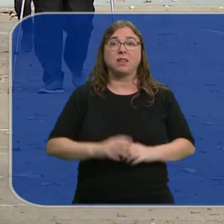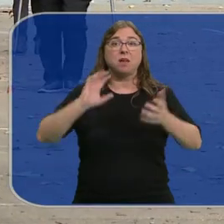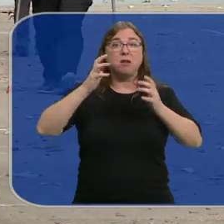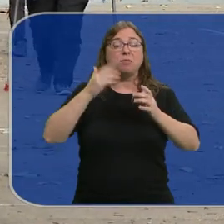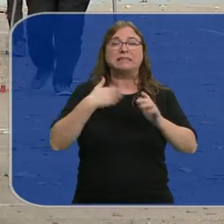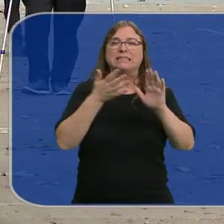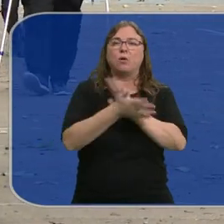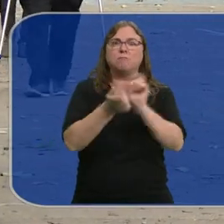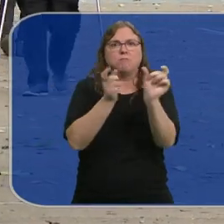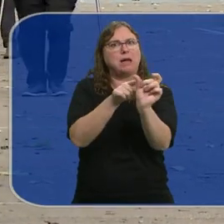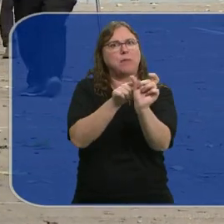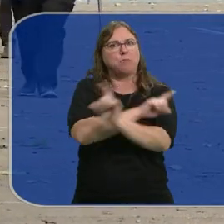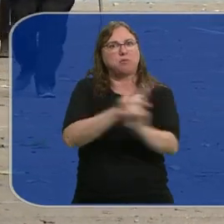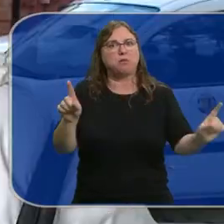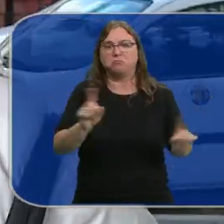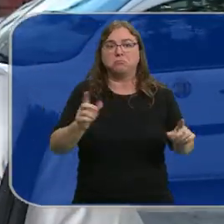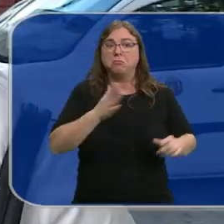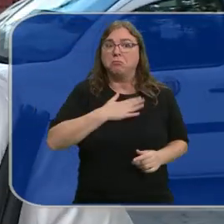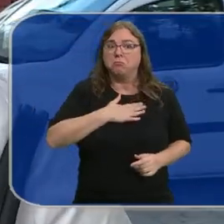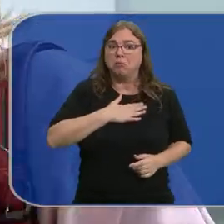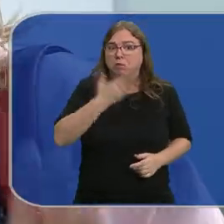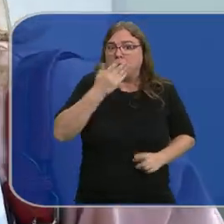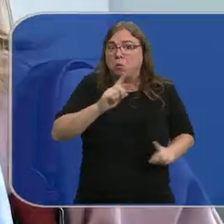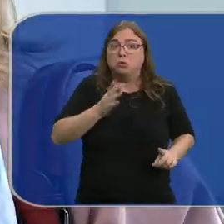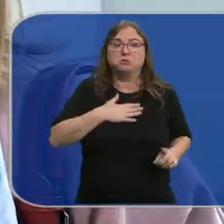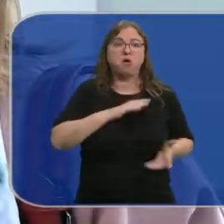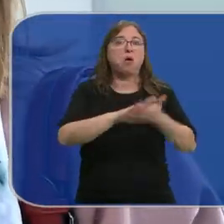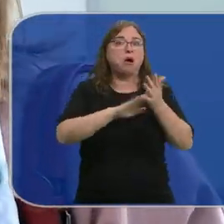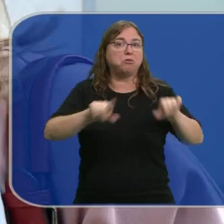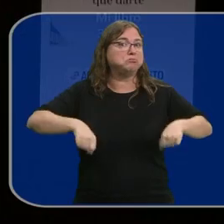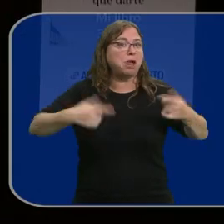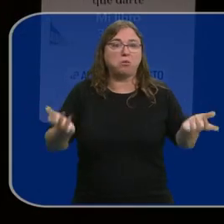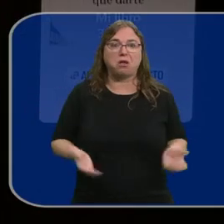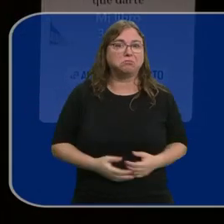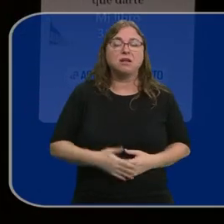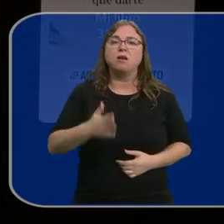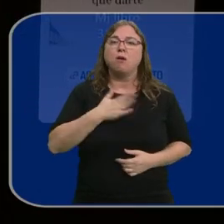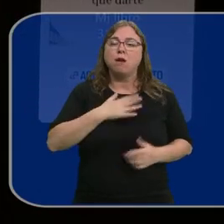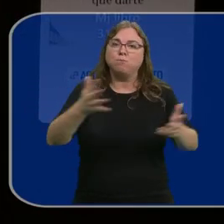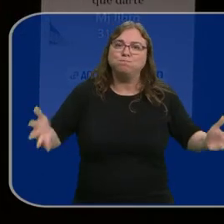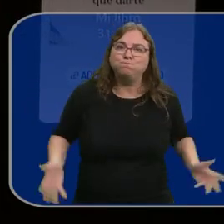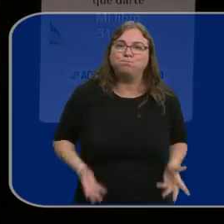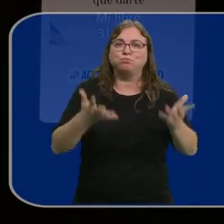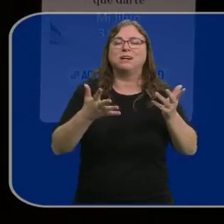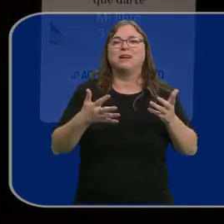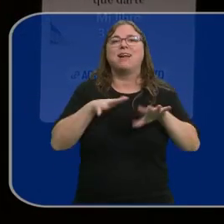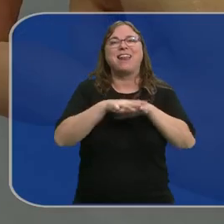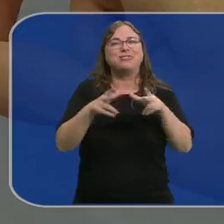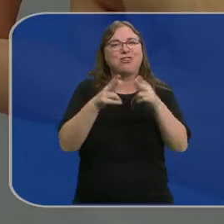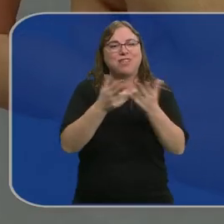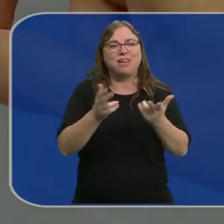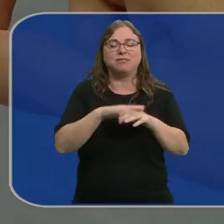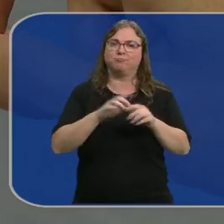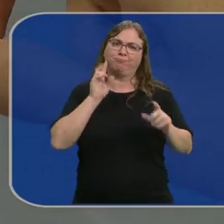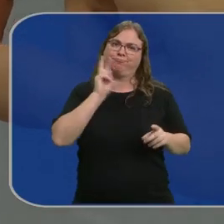Menopausia ha dejado de ser una palabra prohibida. Para mí no es tabú. Yo lo hablo lo más normal posible. Y el empuje lo están dando las redes sociales.